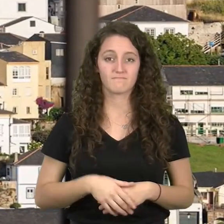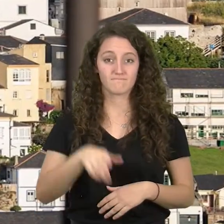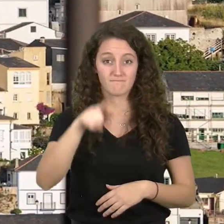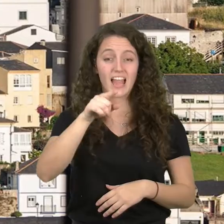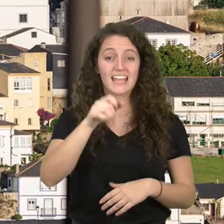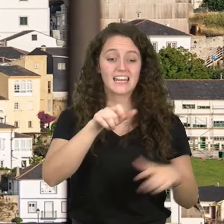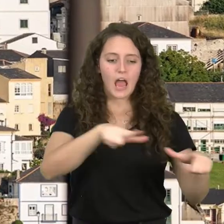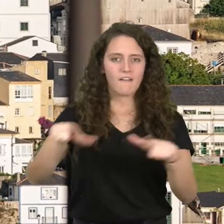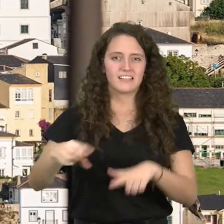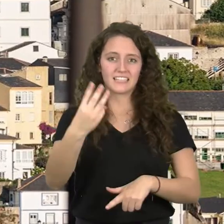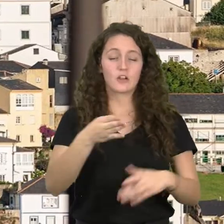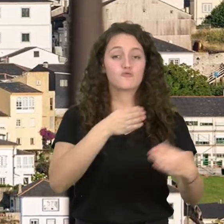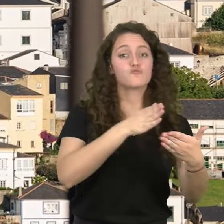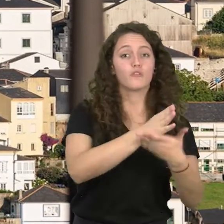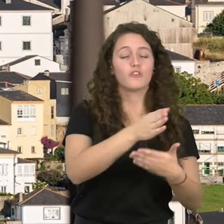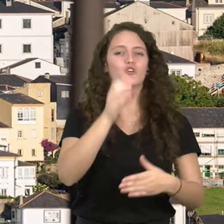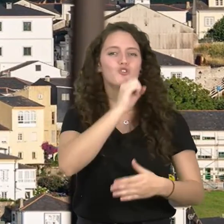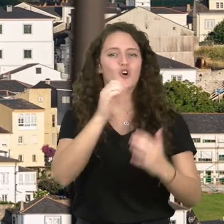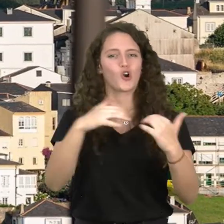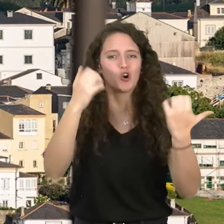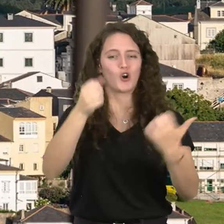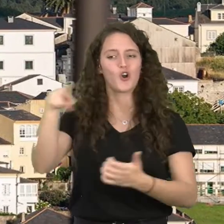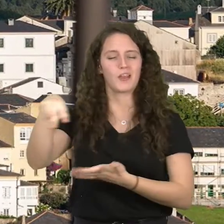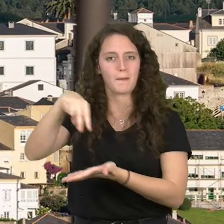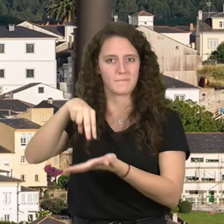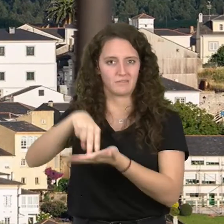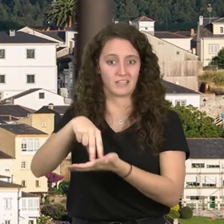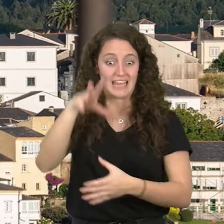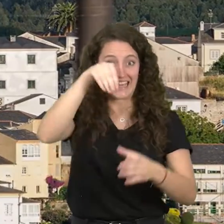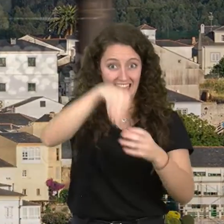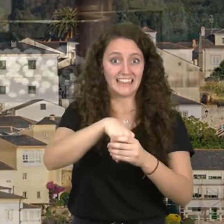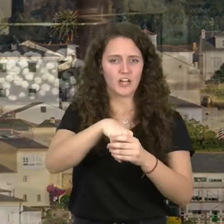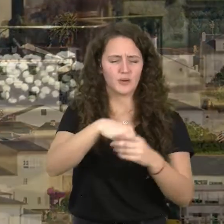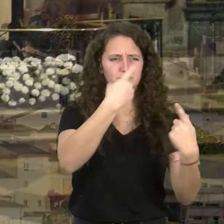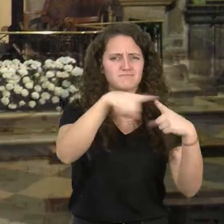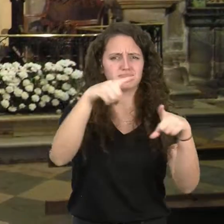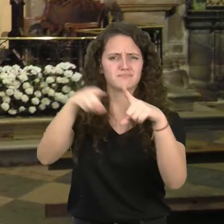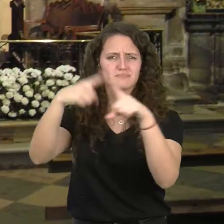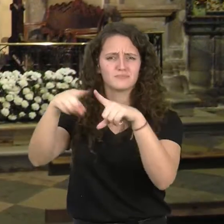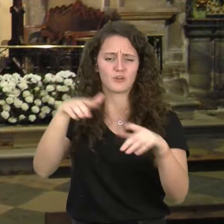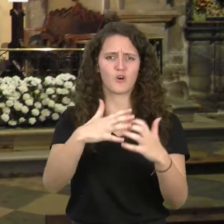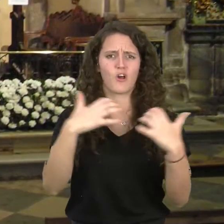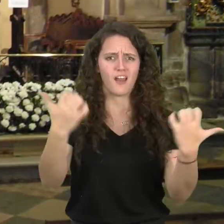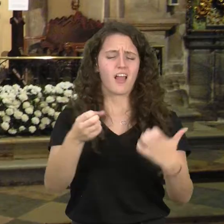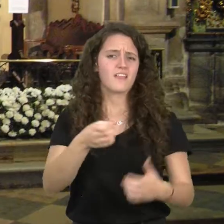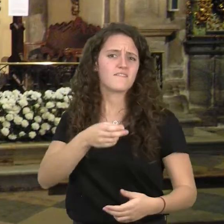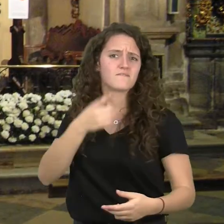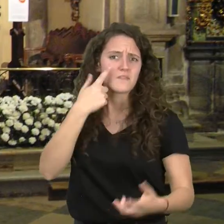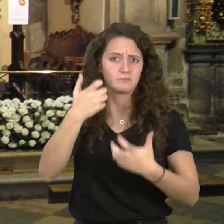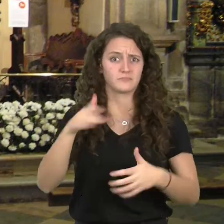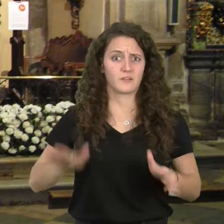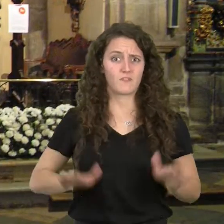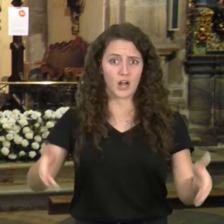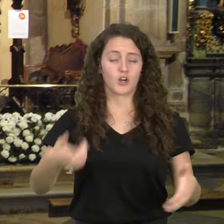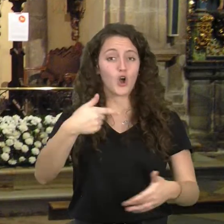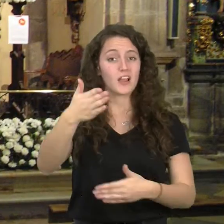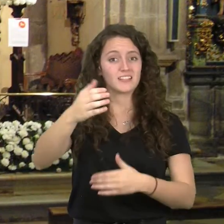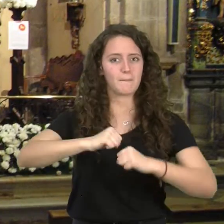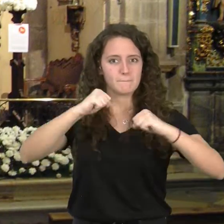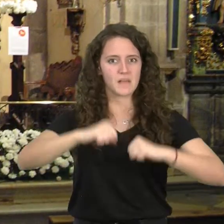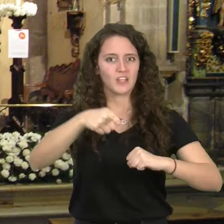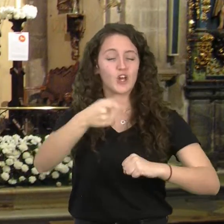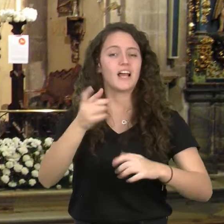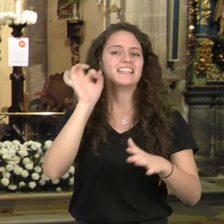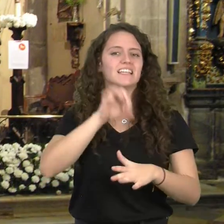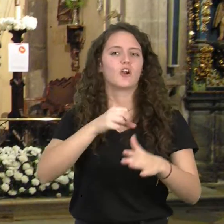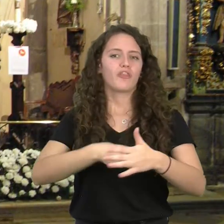Consta de tres naves, crucero, coro y presbiterio, y en su interior alberga varios retablos barrocos entre los que destaca el retablo mayor del